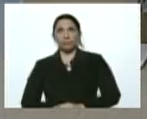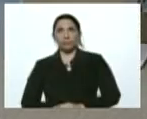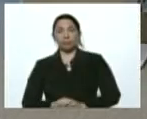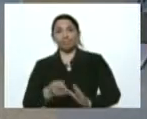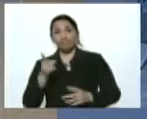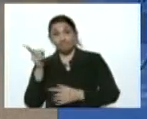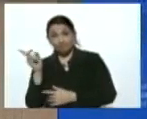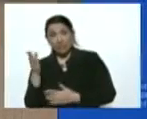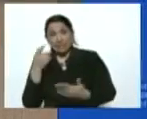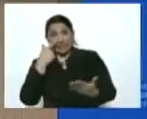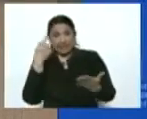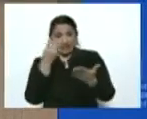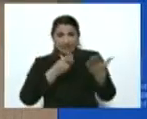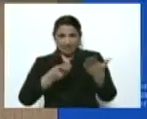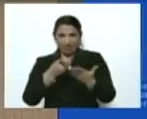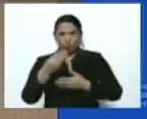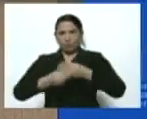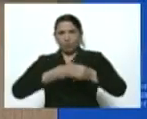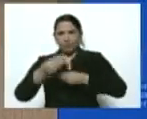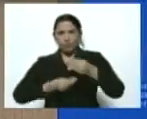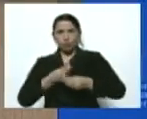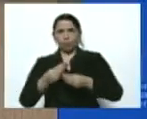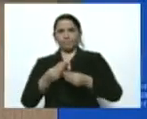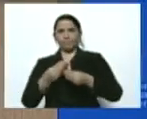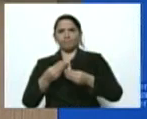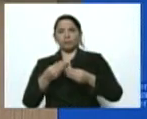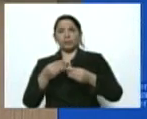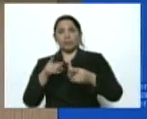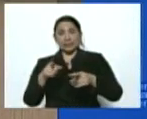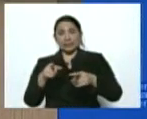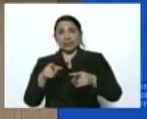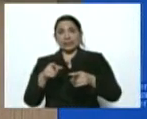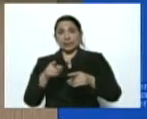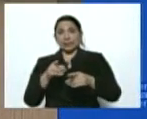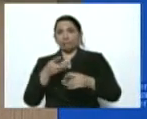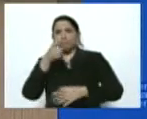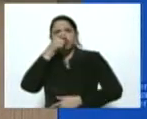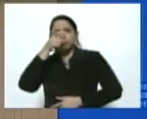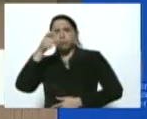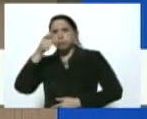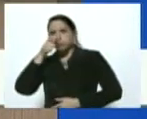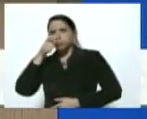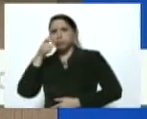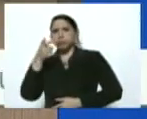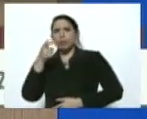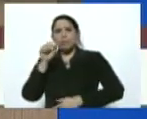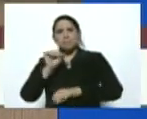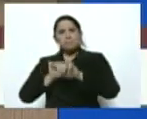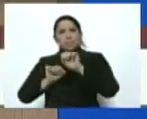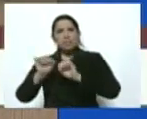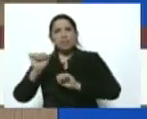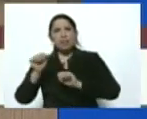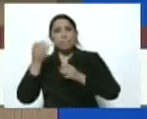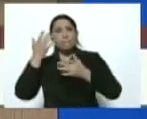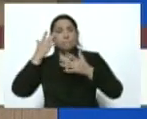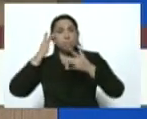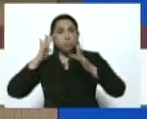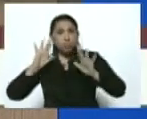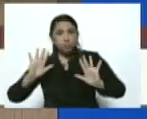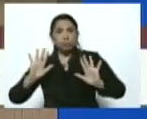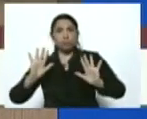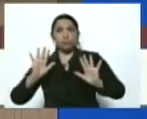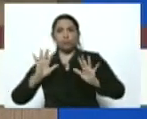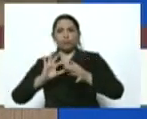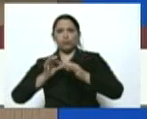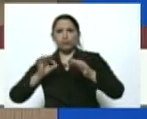diseñó el cordón sanitario y epidemiológico que impida la posibilidad de